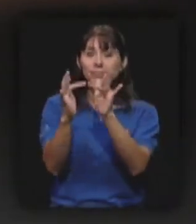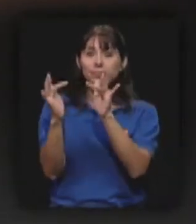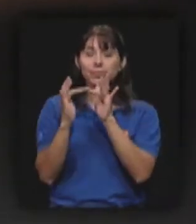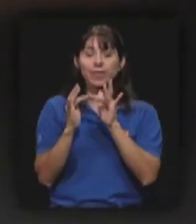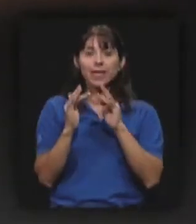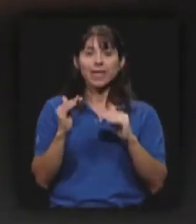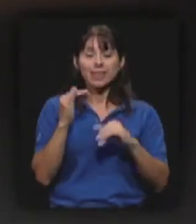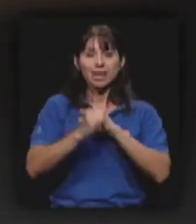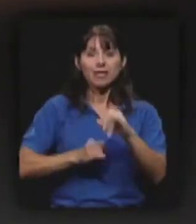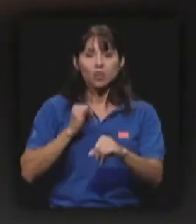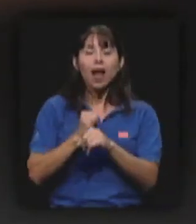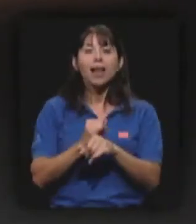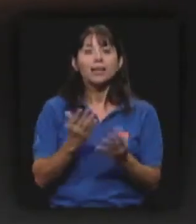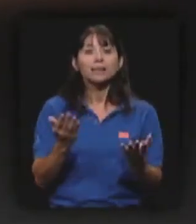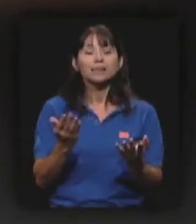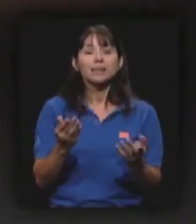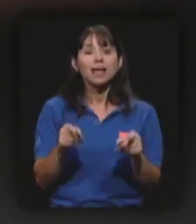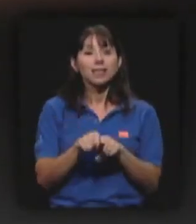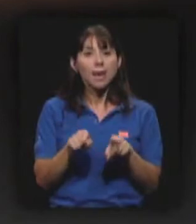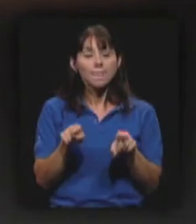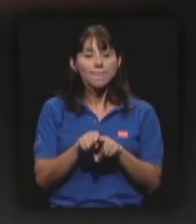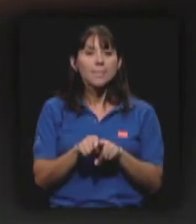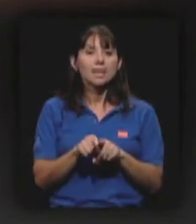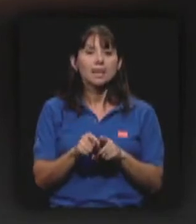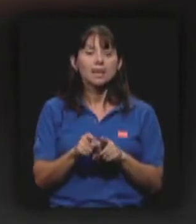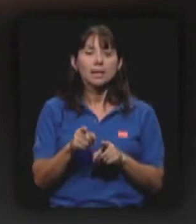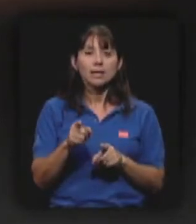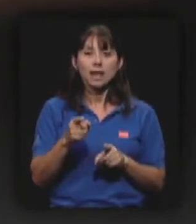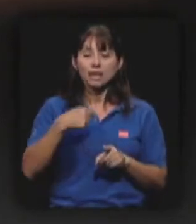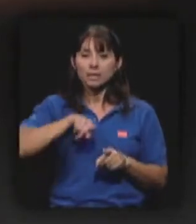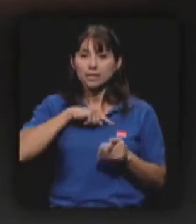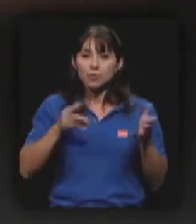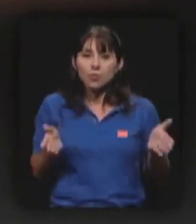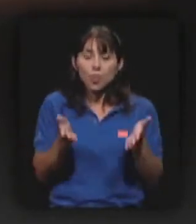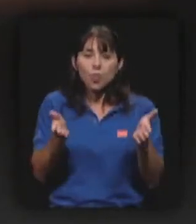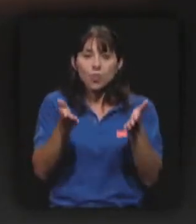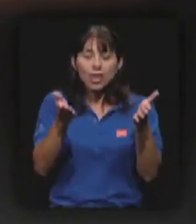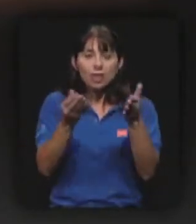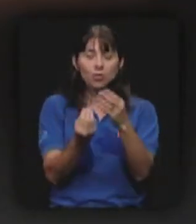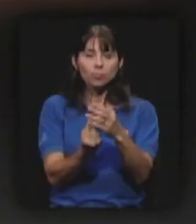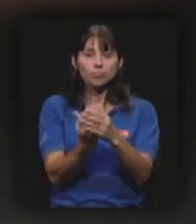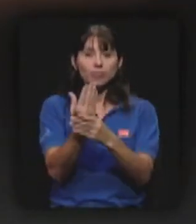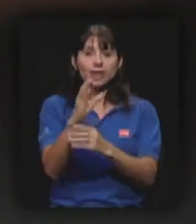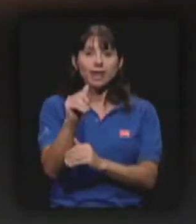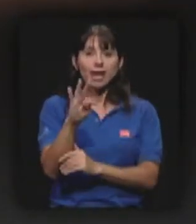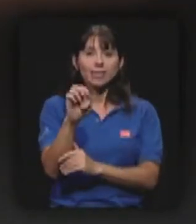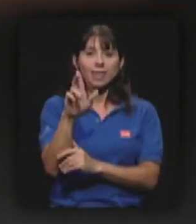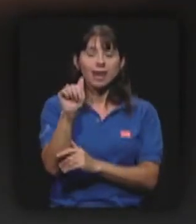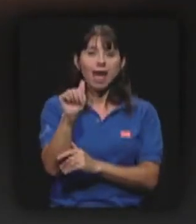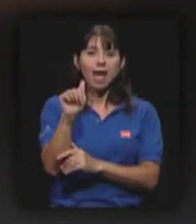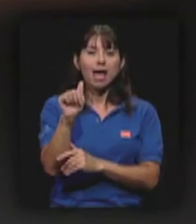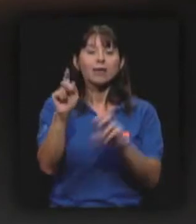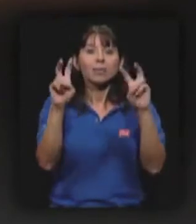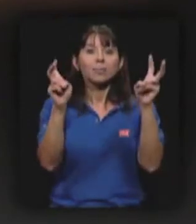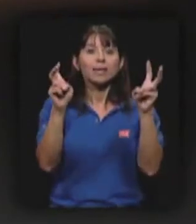internacionales, estamos también promoviendo la creación de una cátedra sobre